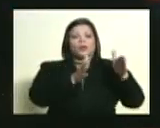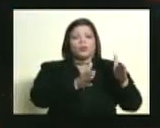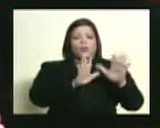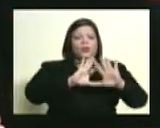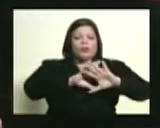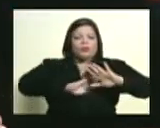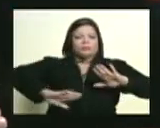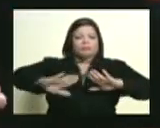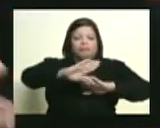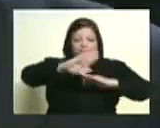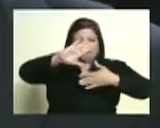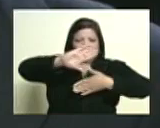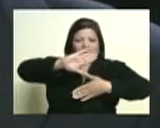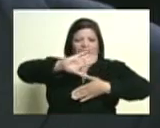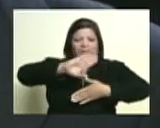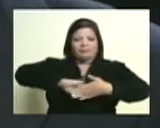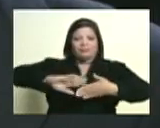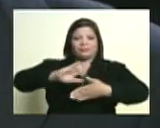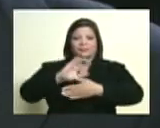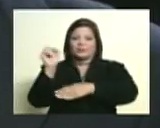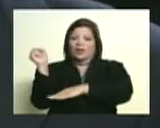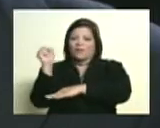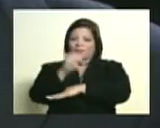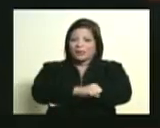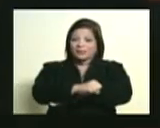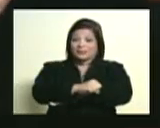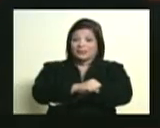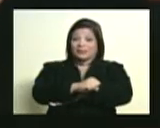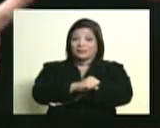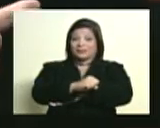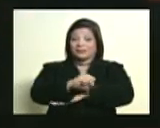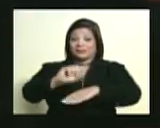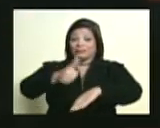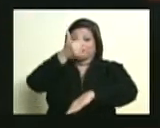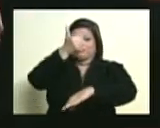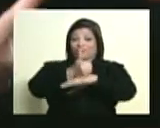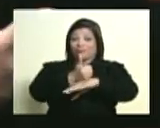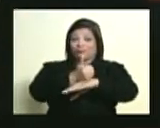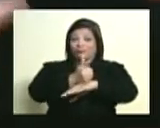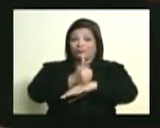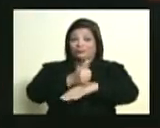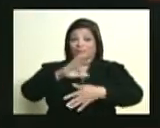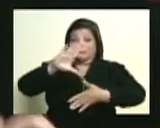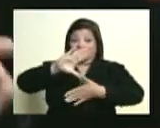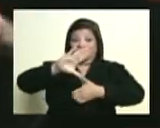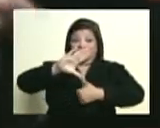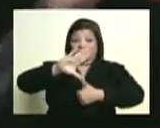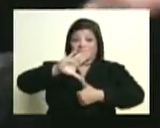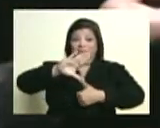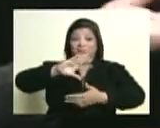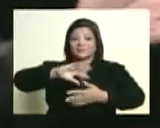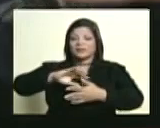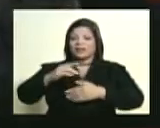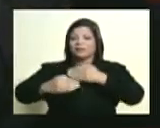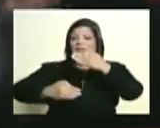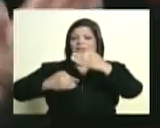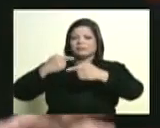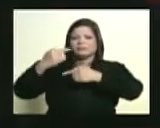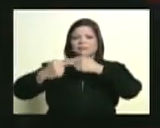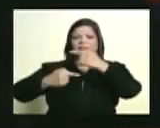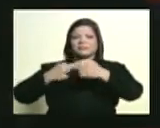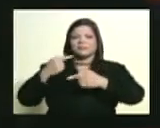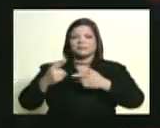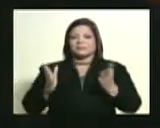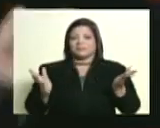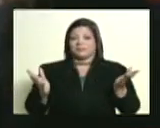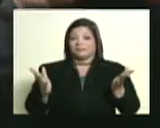vence a la principal potencia. La lleva y la debilita al punto en que de ahí en adelante no recupera